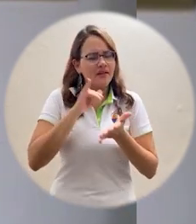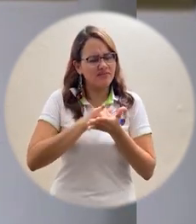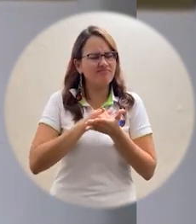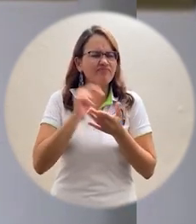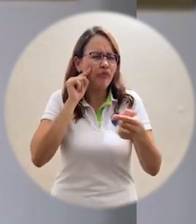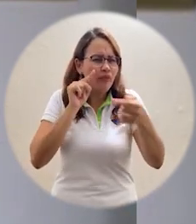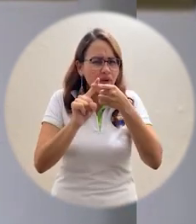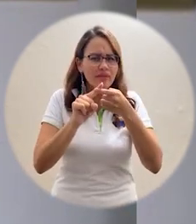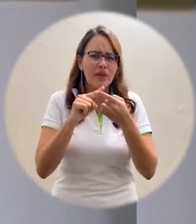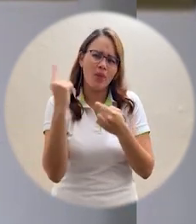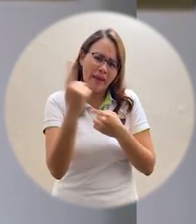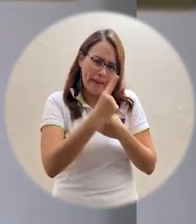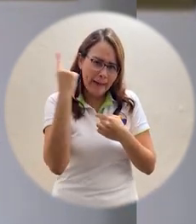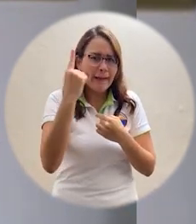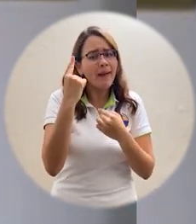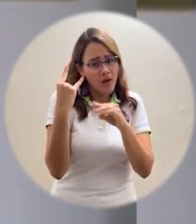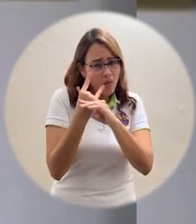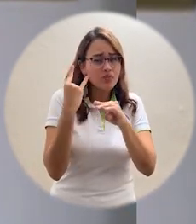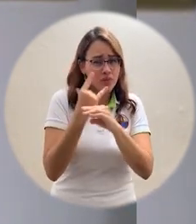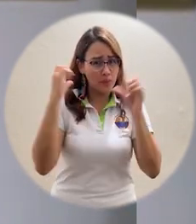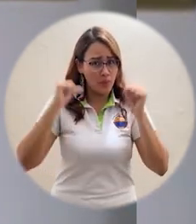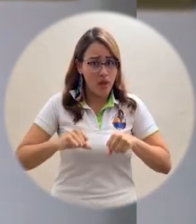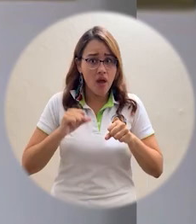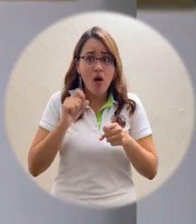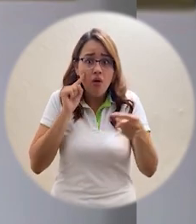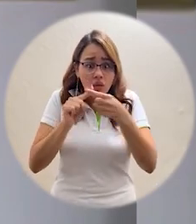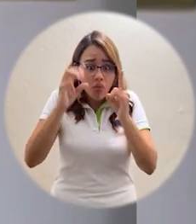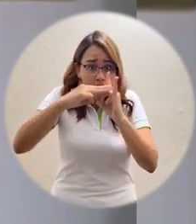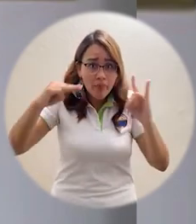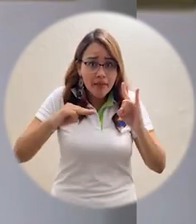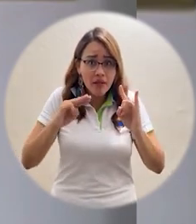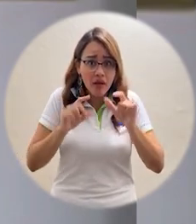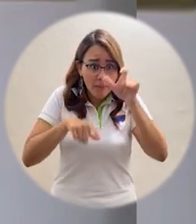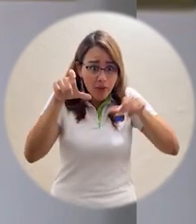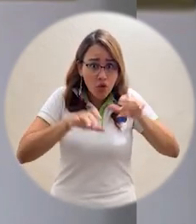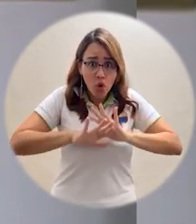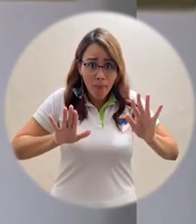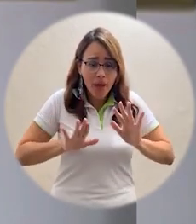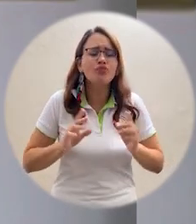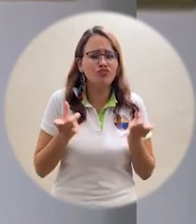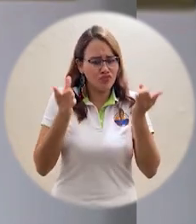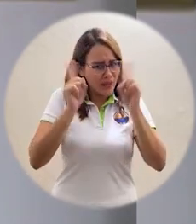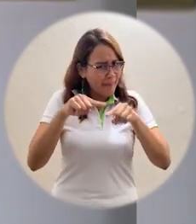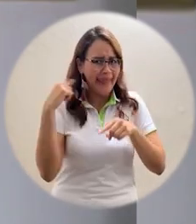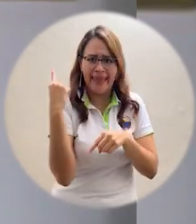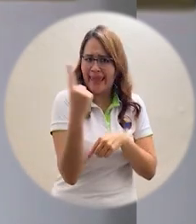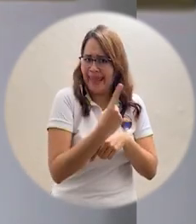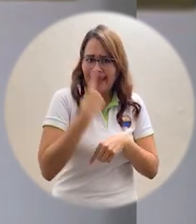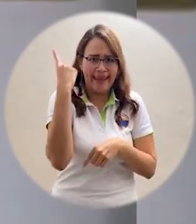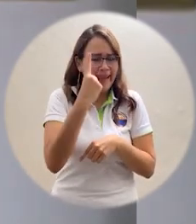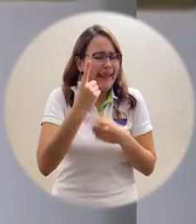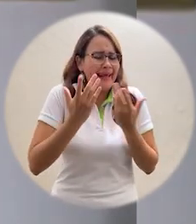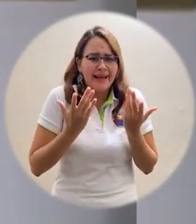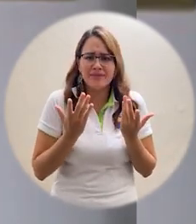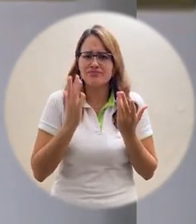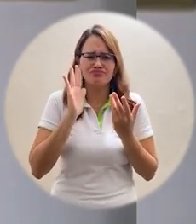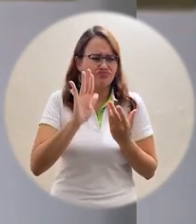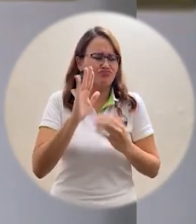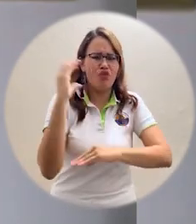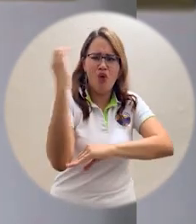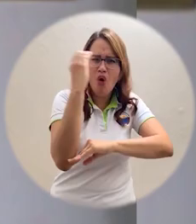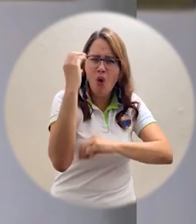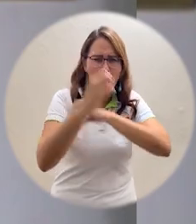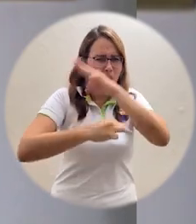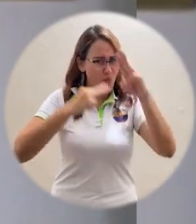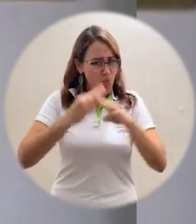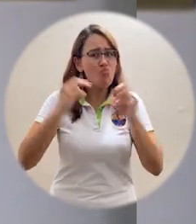no solo a la comunidad universitaria de Uni Magdalena sino también a todos los estudiantes de